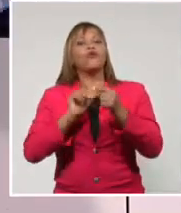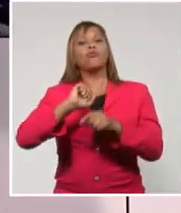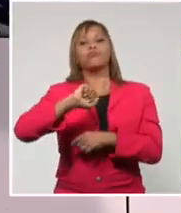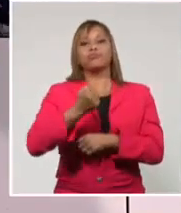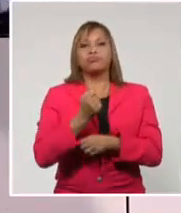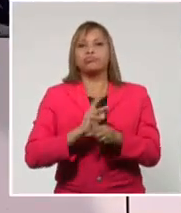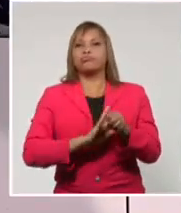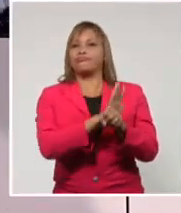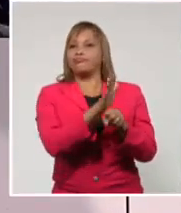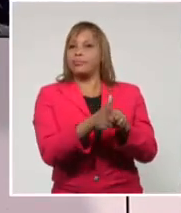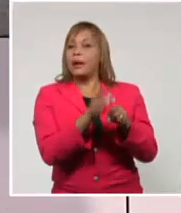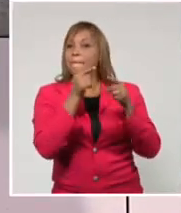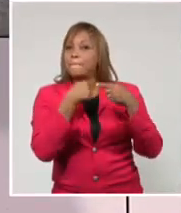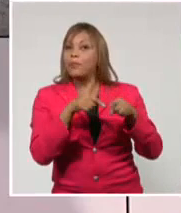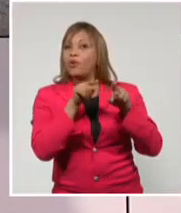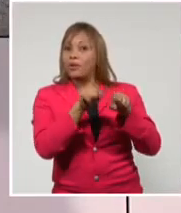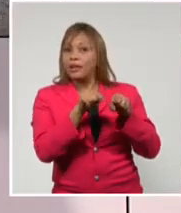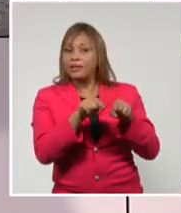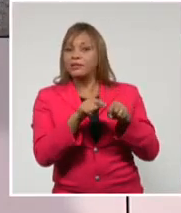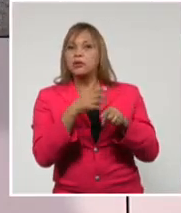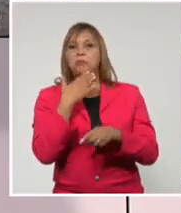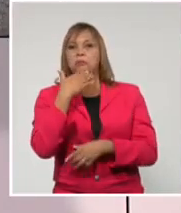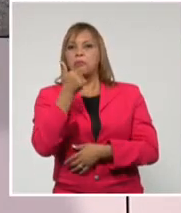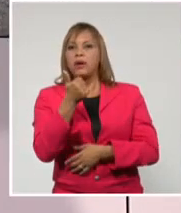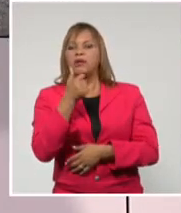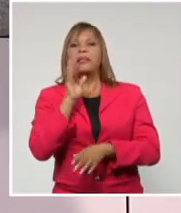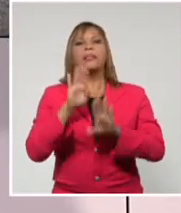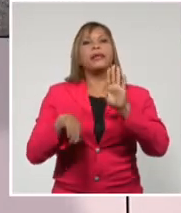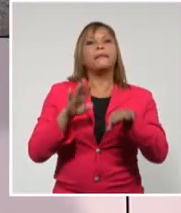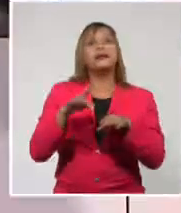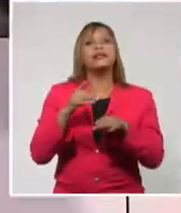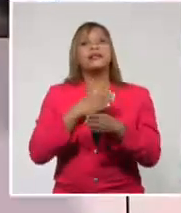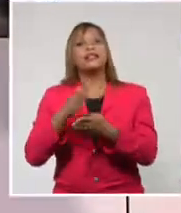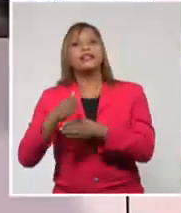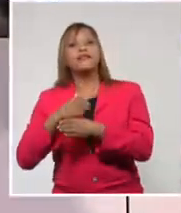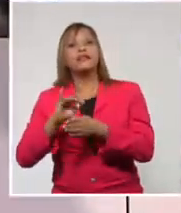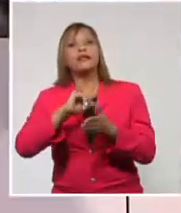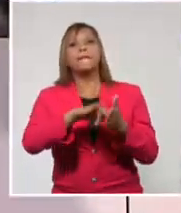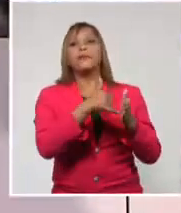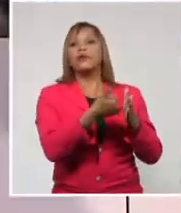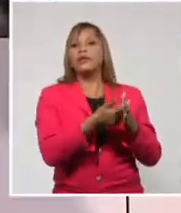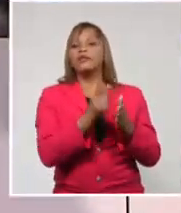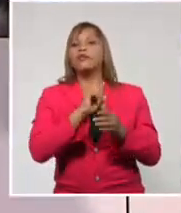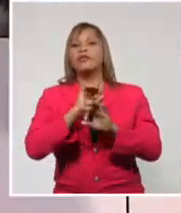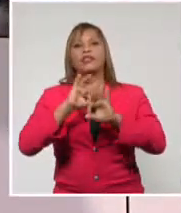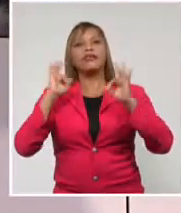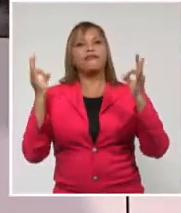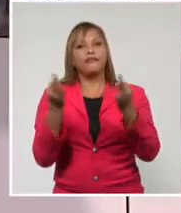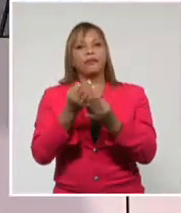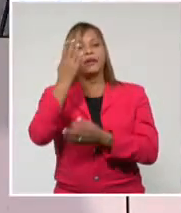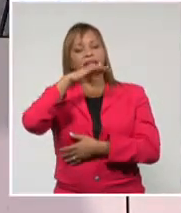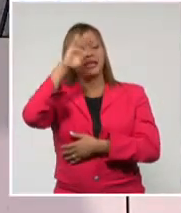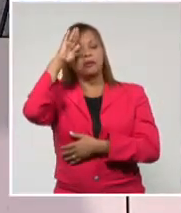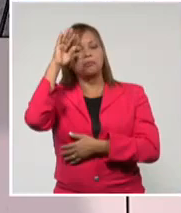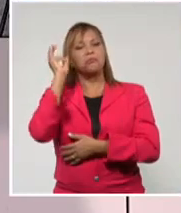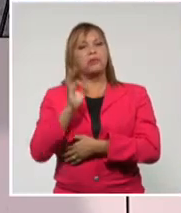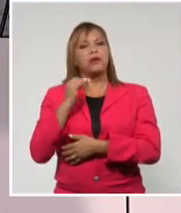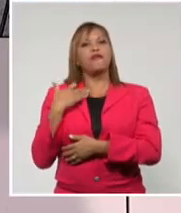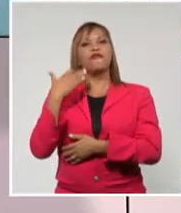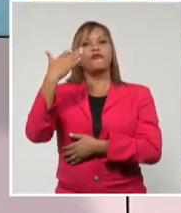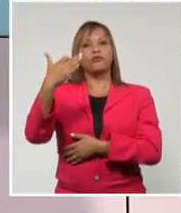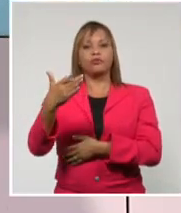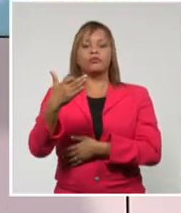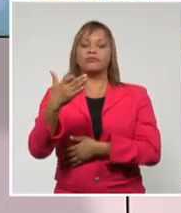pandemia. Porque de ese escenario favorable depende que muchos proyectos de familia y de país sean realidad en el futuro inmediato.